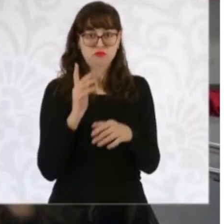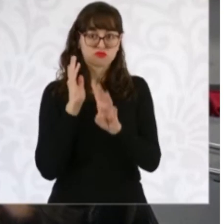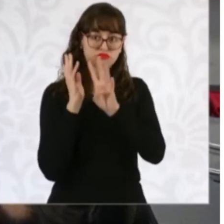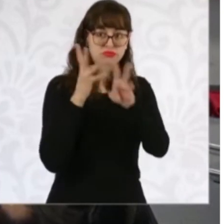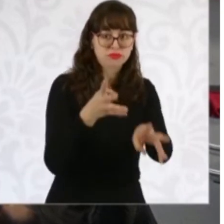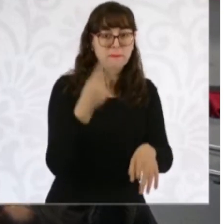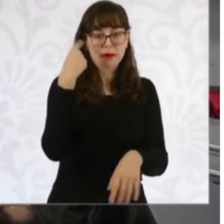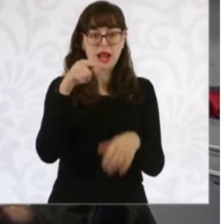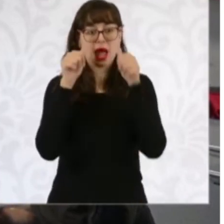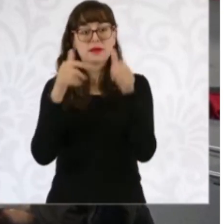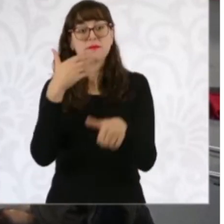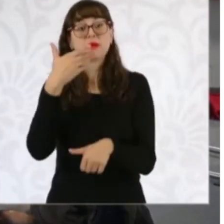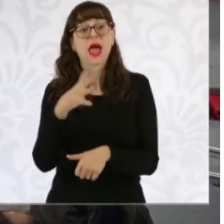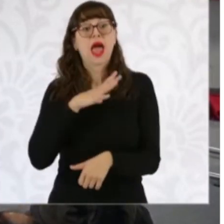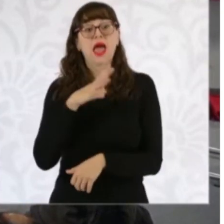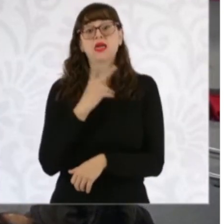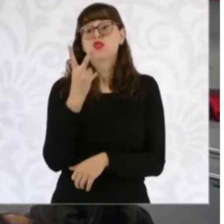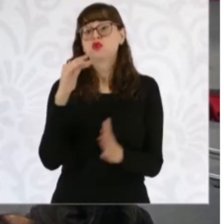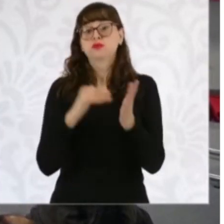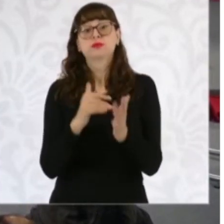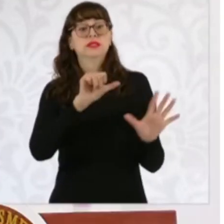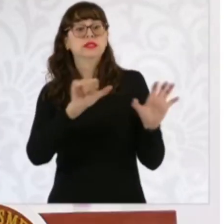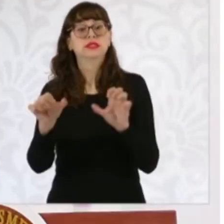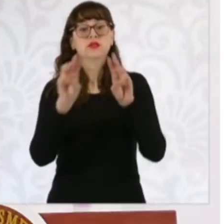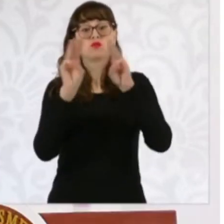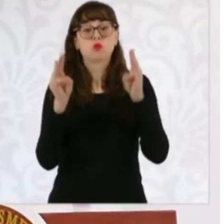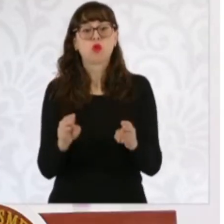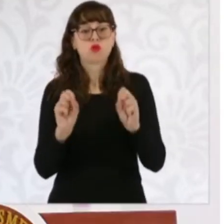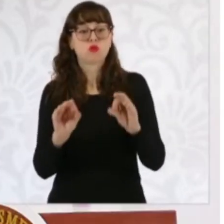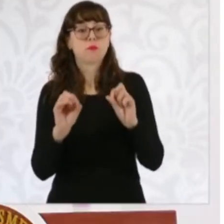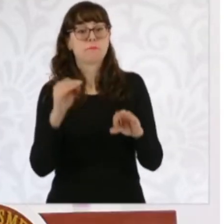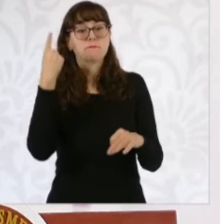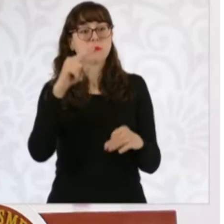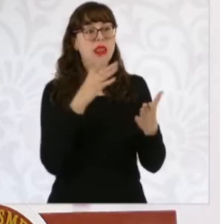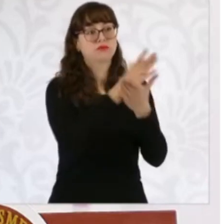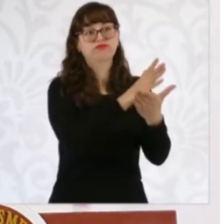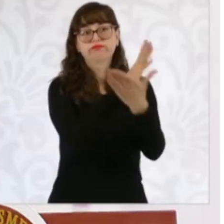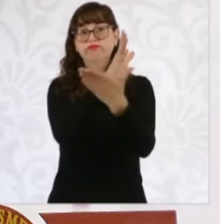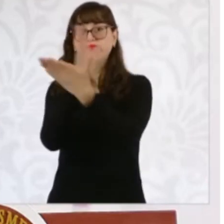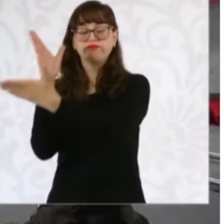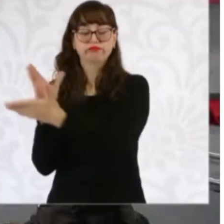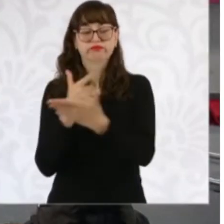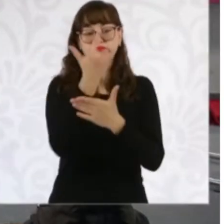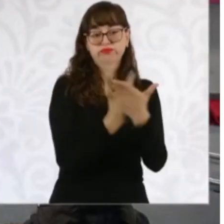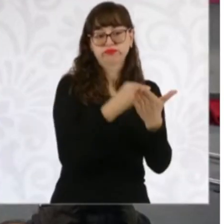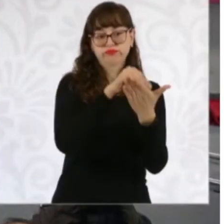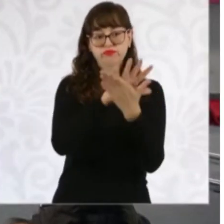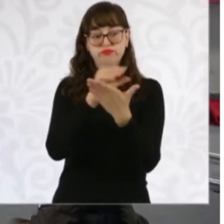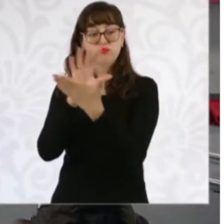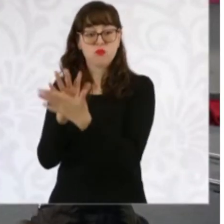2 mil 600 módulos para el registro de las mujeres. Adelante. Aquí tenemos fotos de cómo